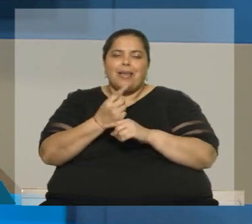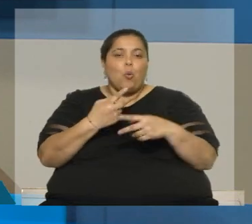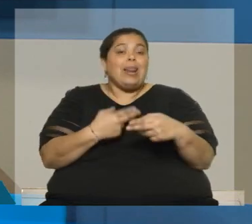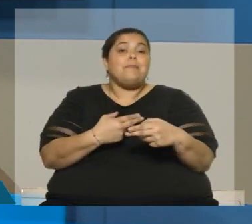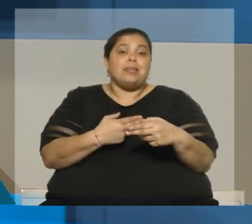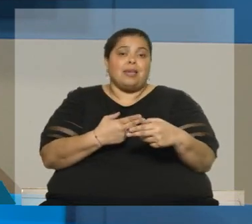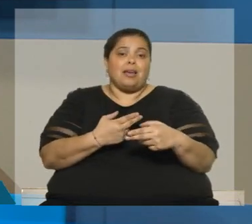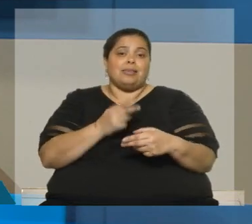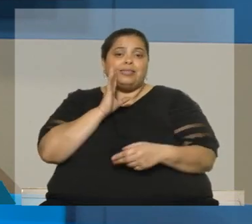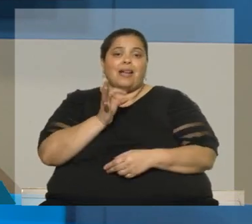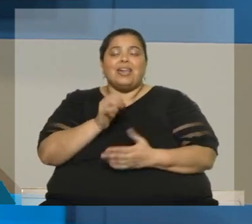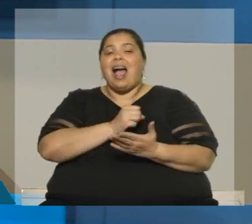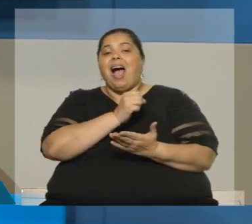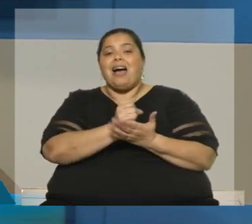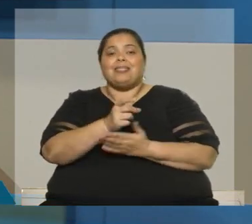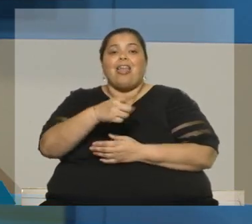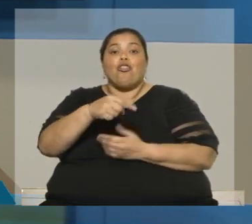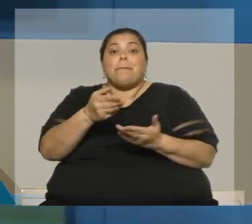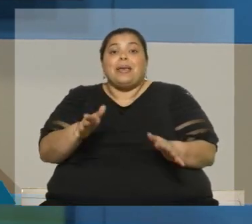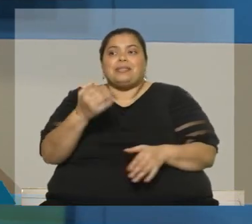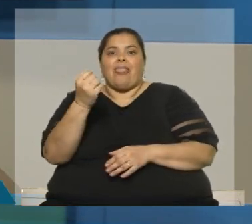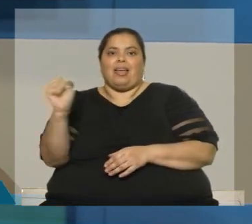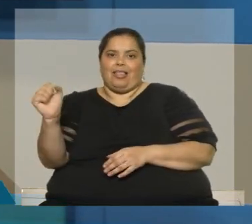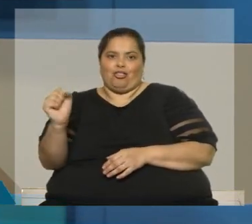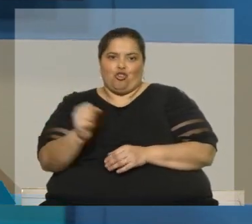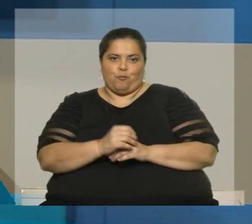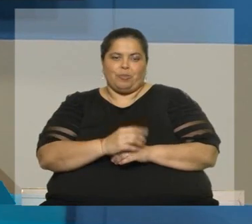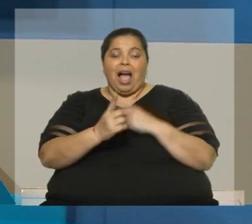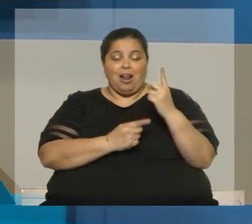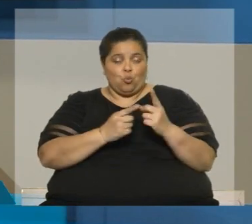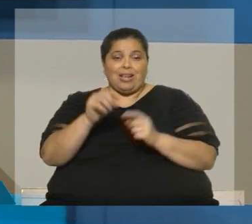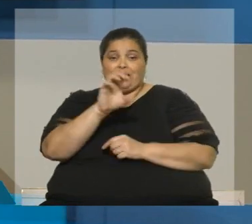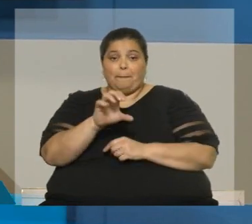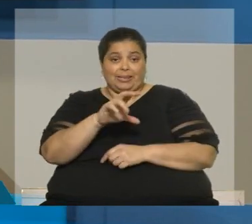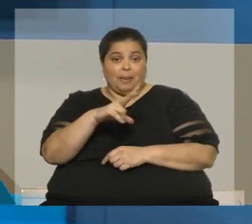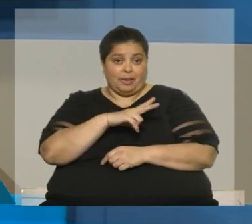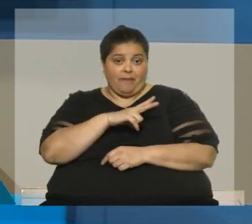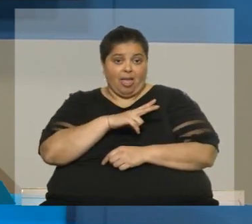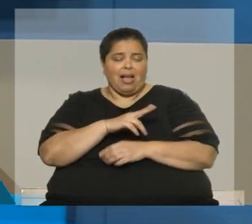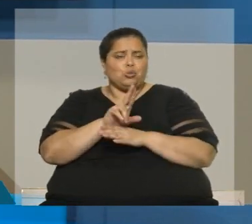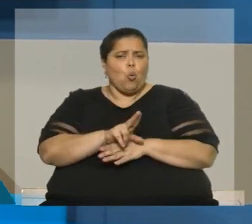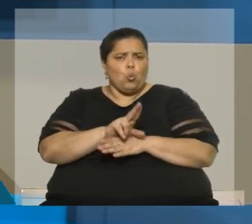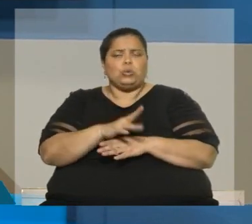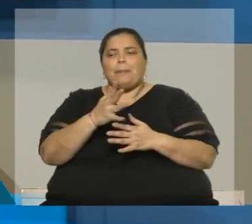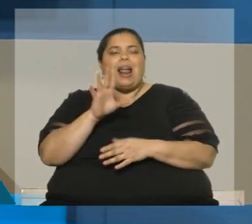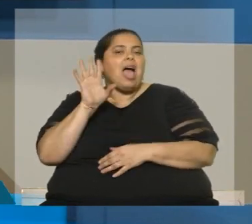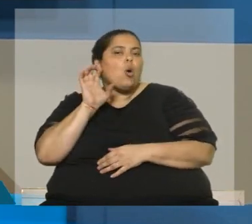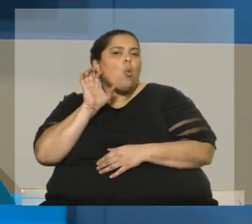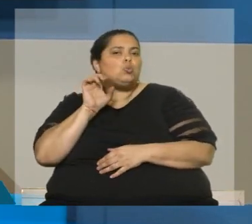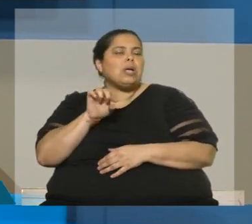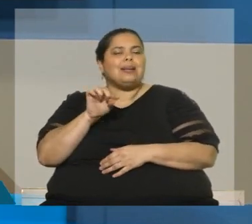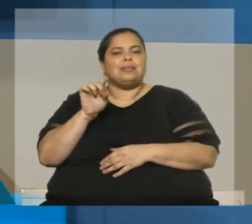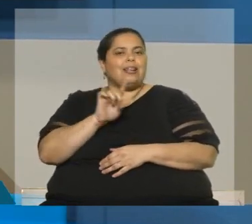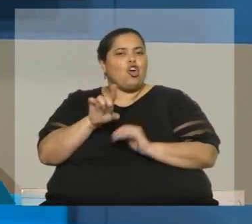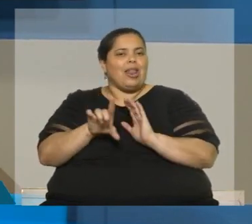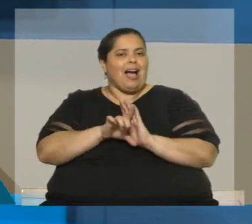uso ilegítimo, porque, por ejemplo, había ya incluso compañías privadas que estaban utilizándola para hacer escuchas ilegales de competidores,